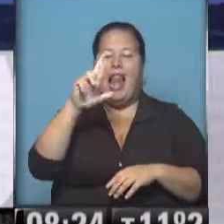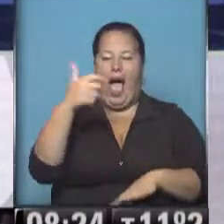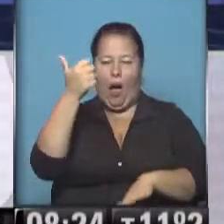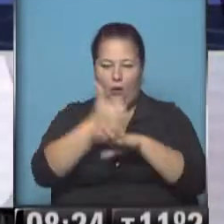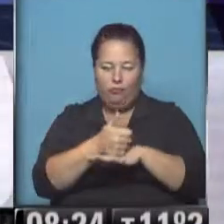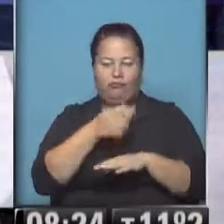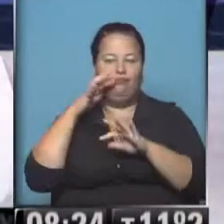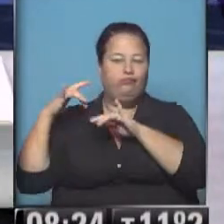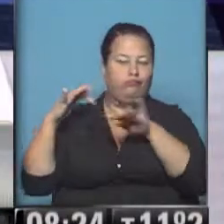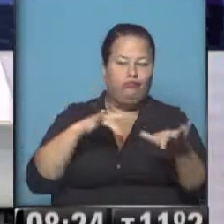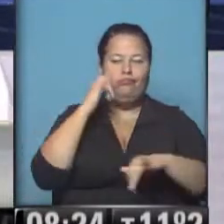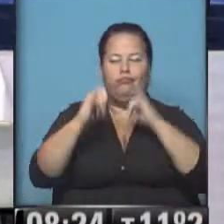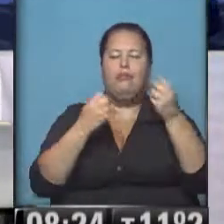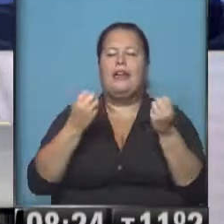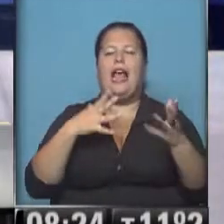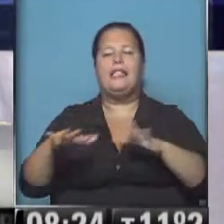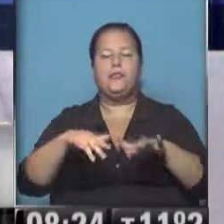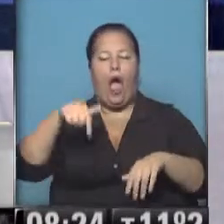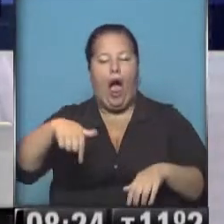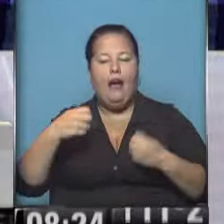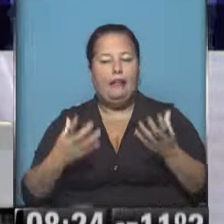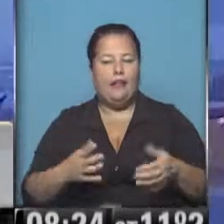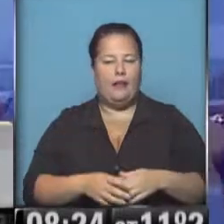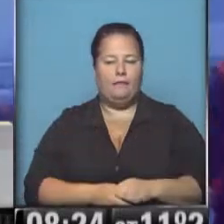está con ellos. Laura, contanos la situación en este momento.